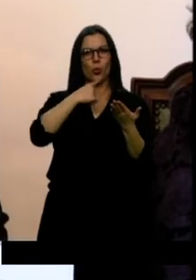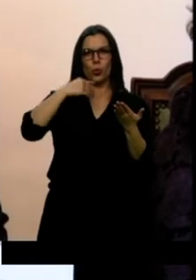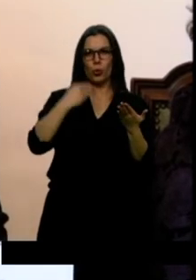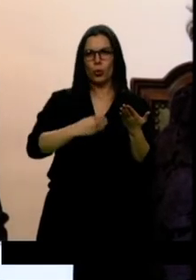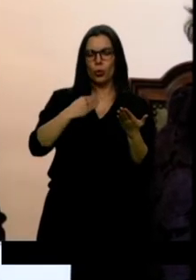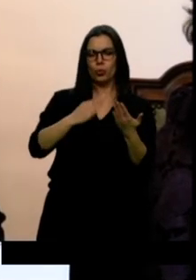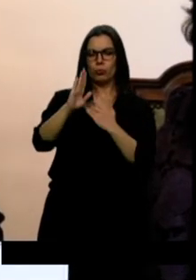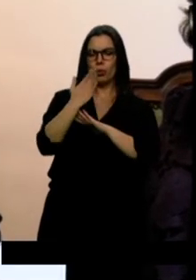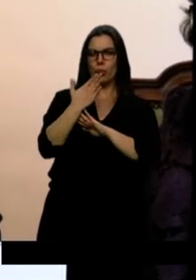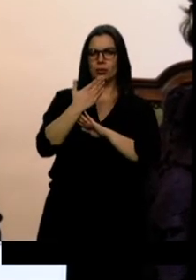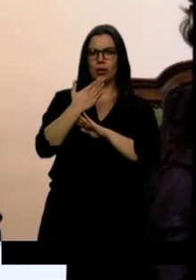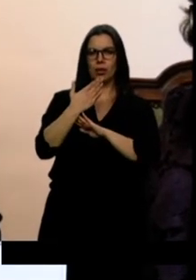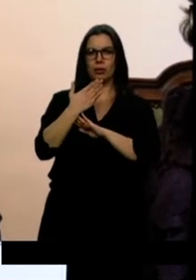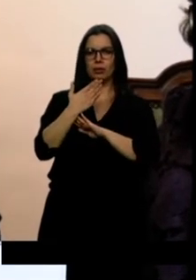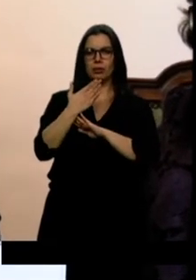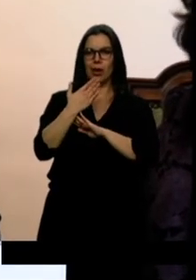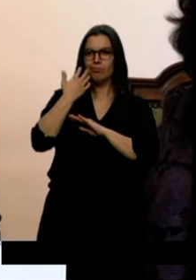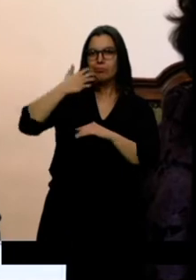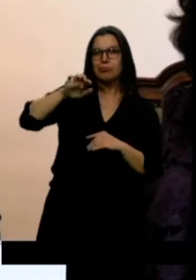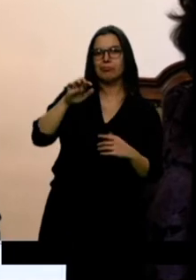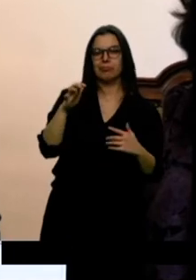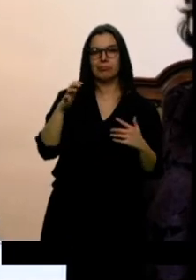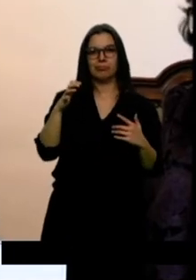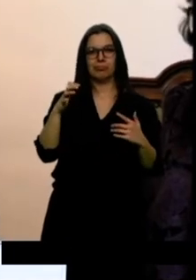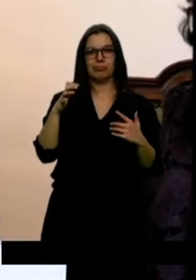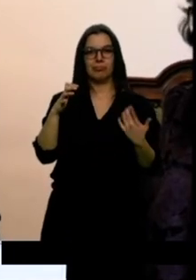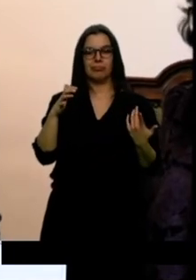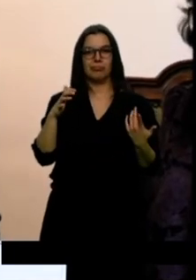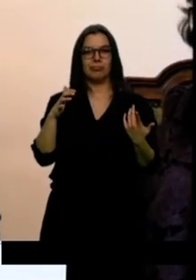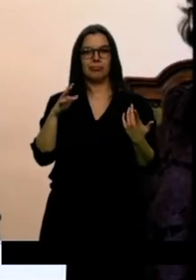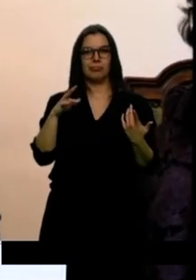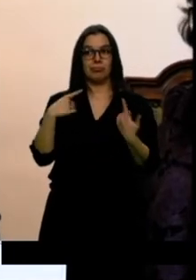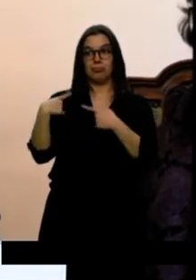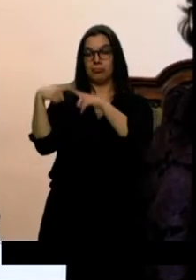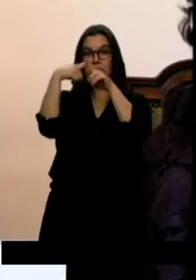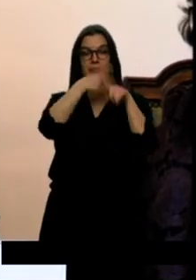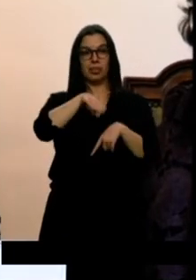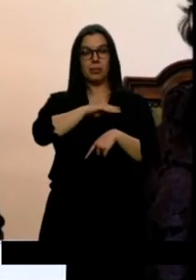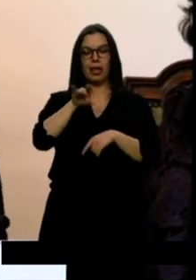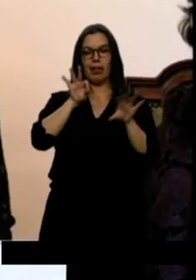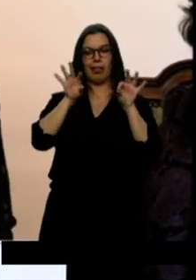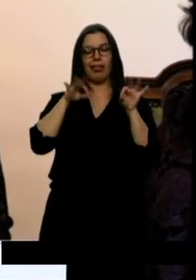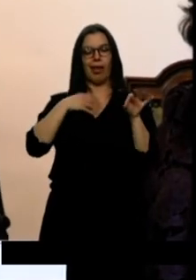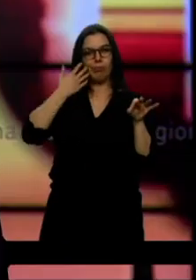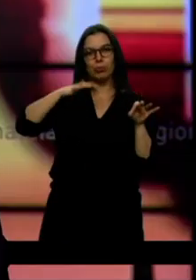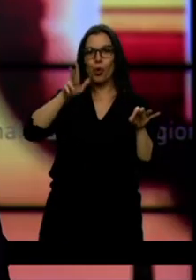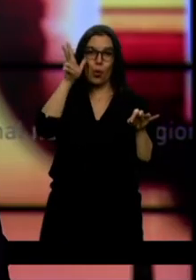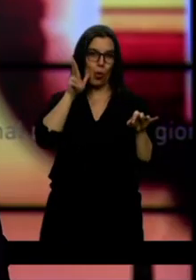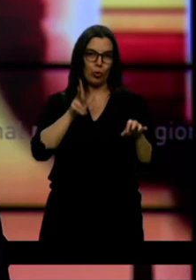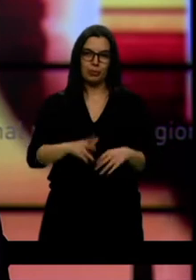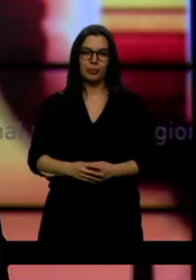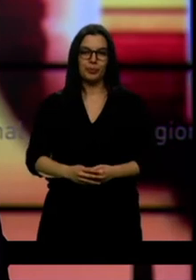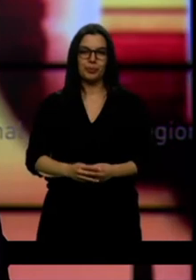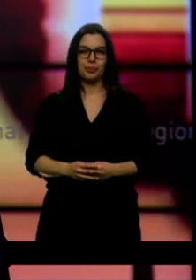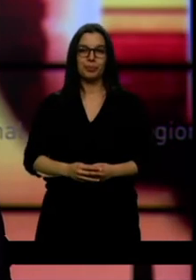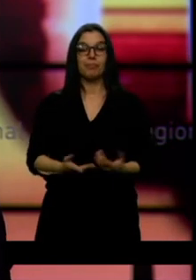y escénicas muy peculiares dentro del panorama teatral español y que es un lujo. Pues